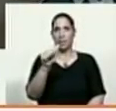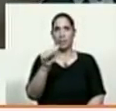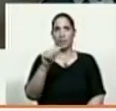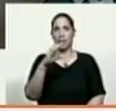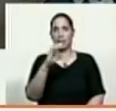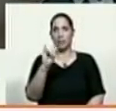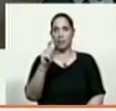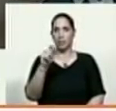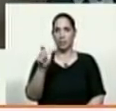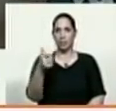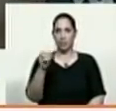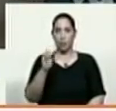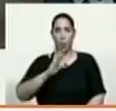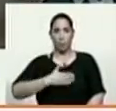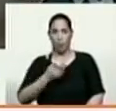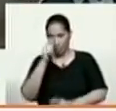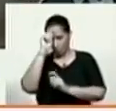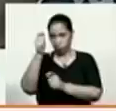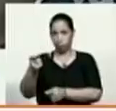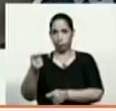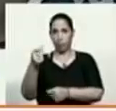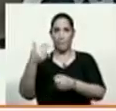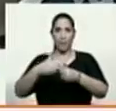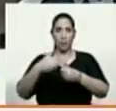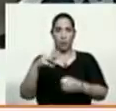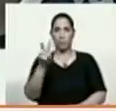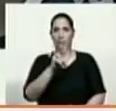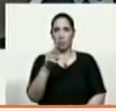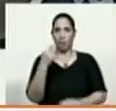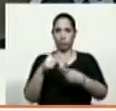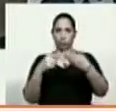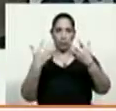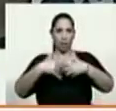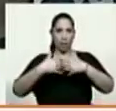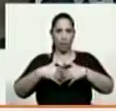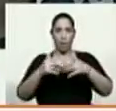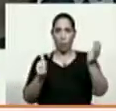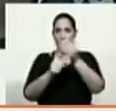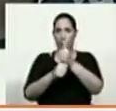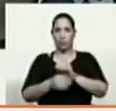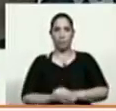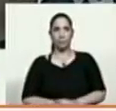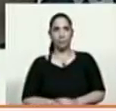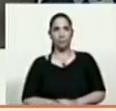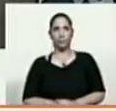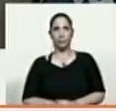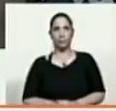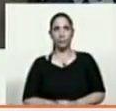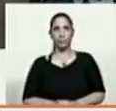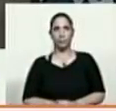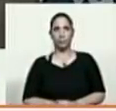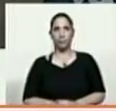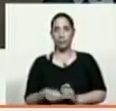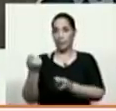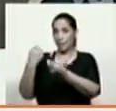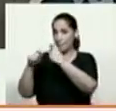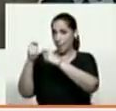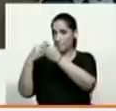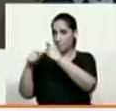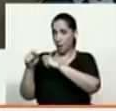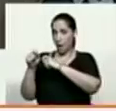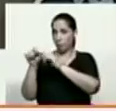Petróleos de Venezuela y sus filiales ¿verdad? Solo que se encuentran despachando desde sus